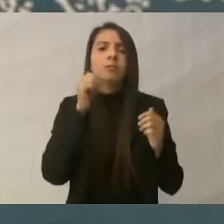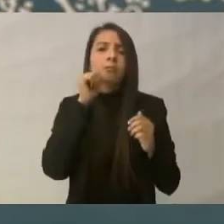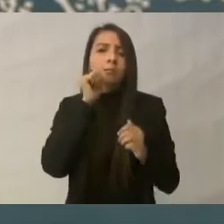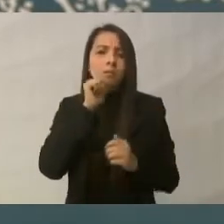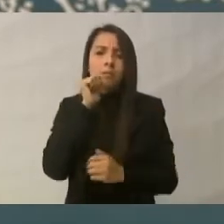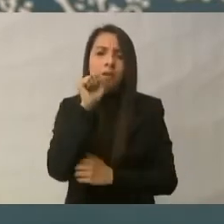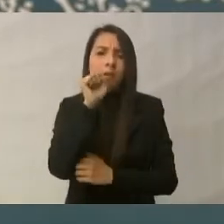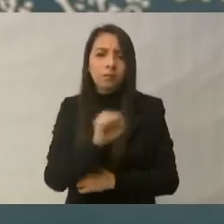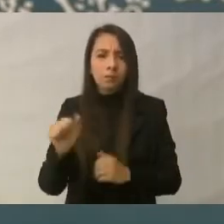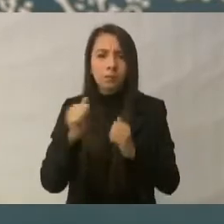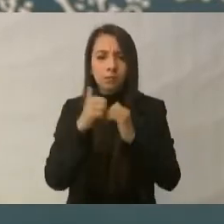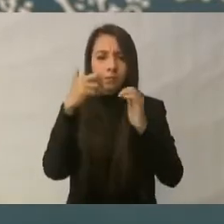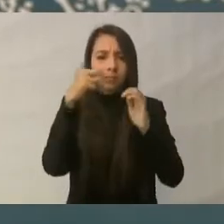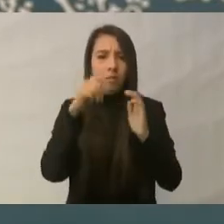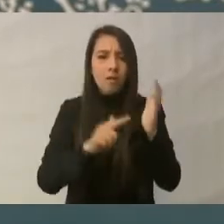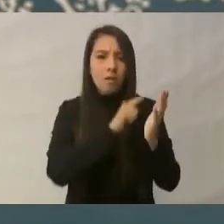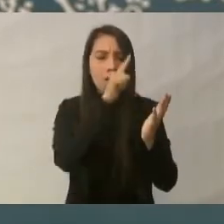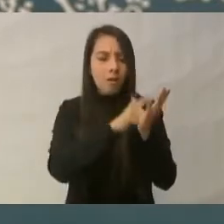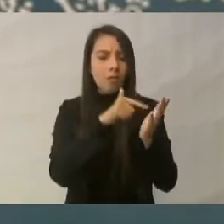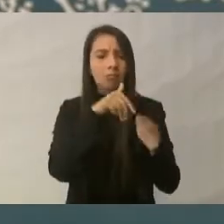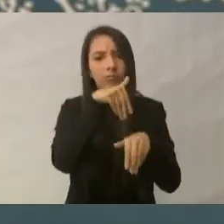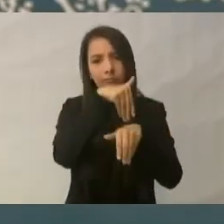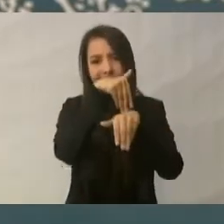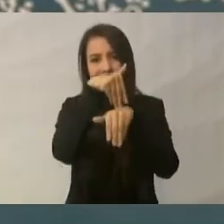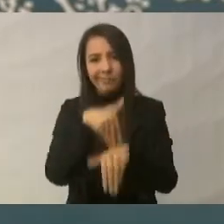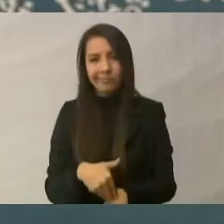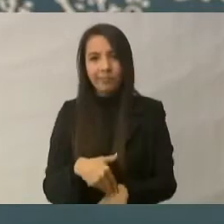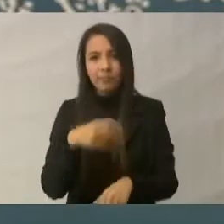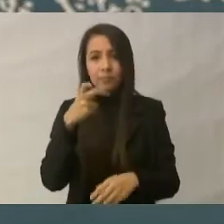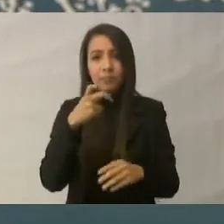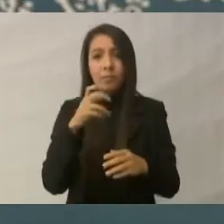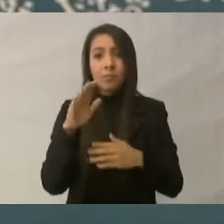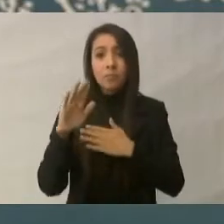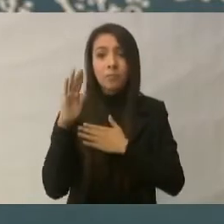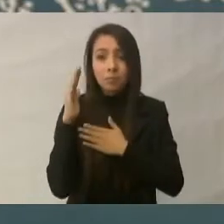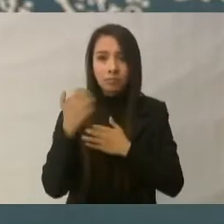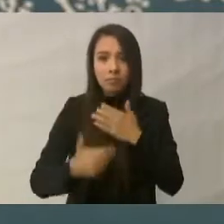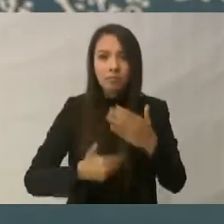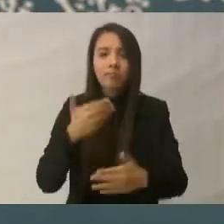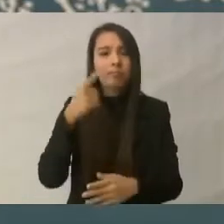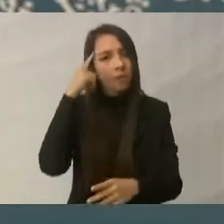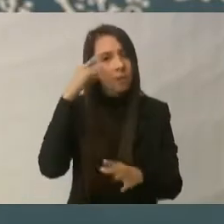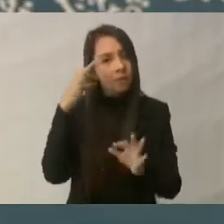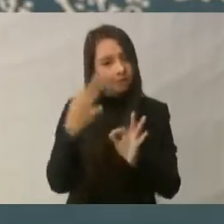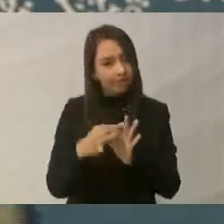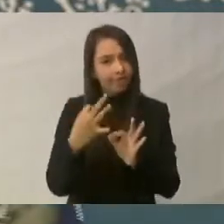Esto es lo que podríamos decir, señor, y los compromisos son para cumplir y vamos a cumplirlo, señor.